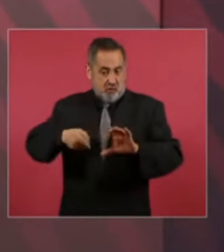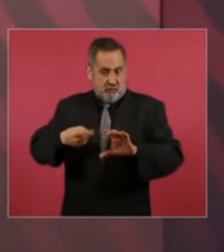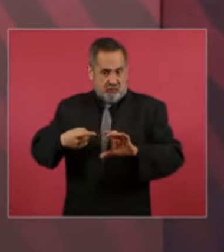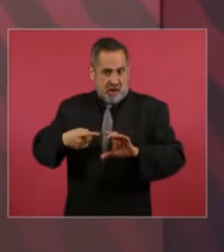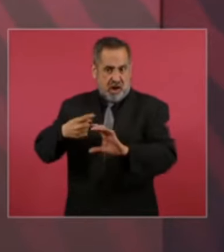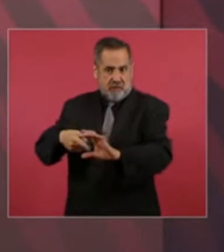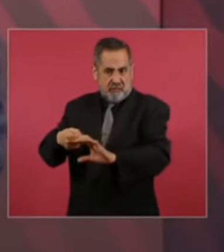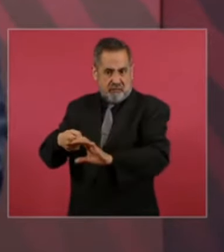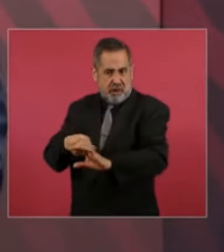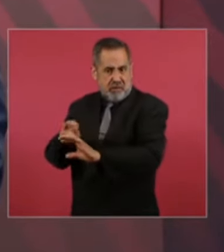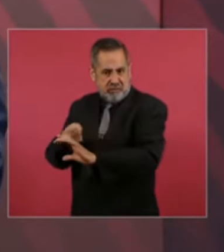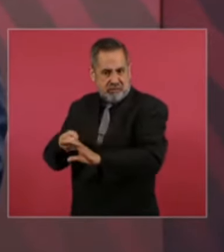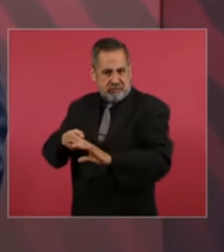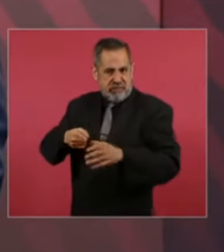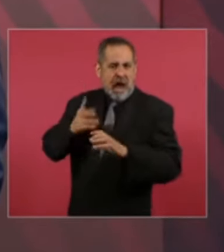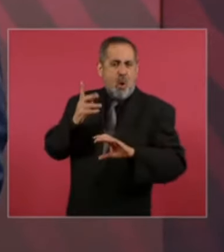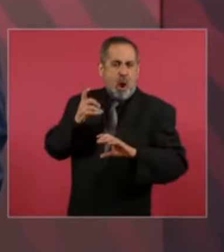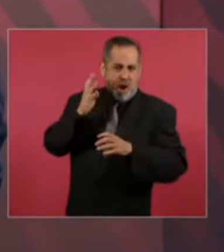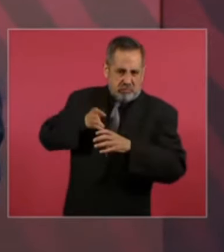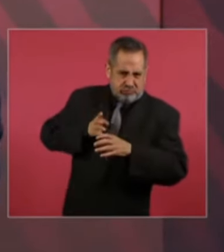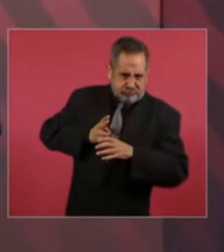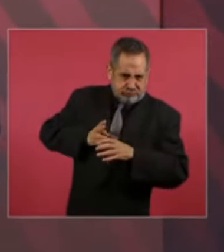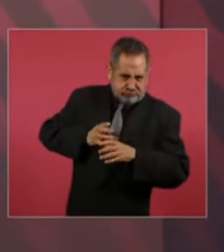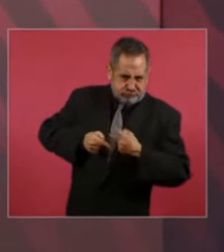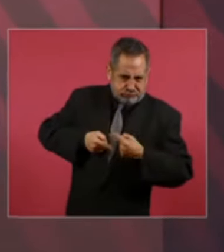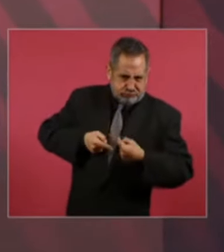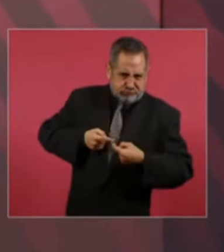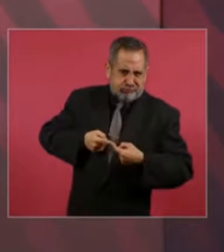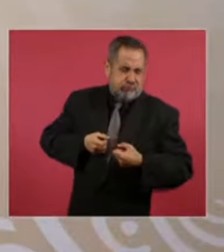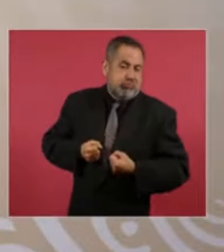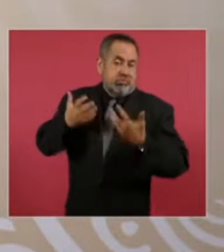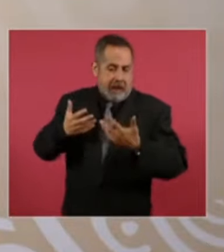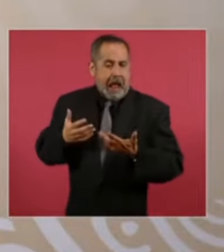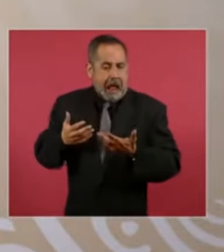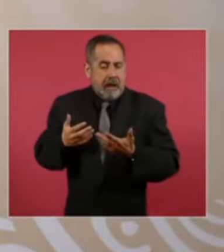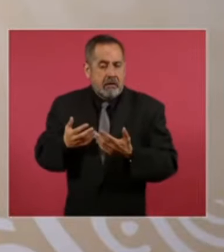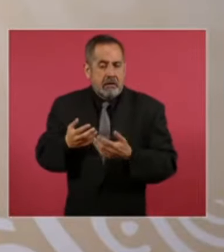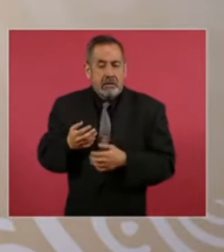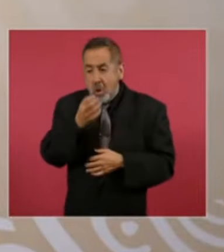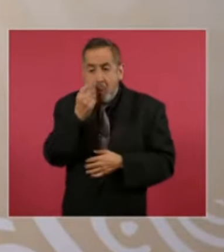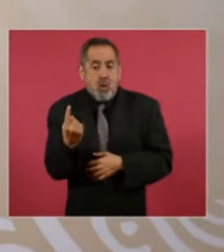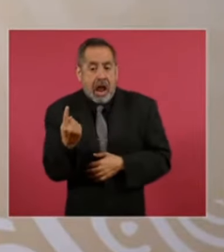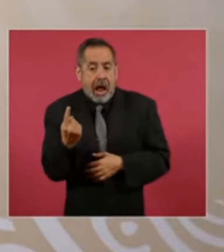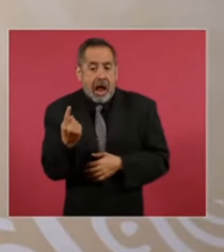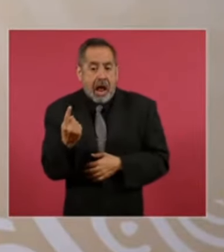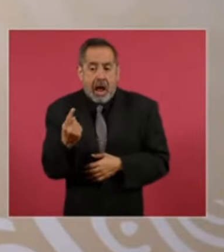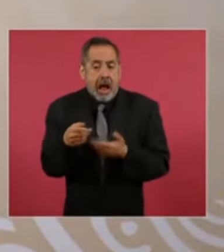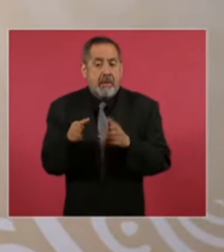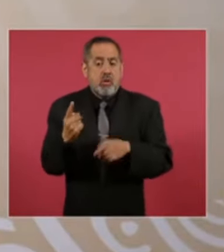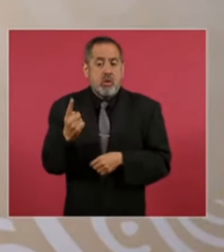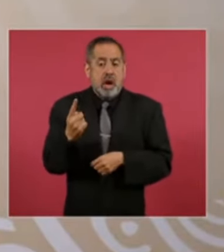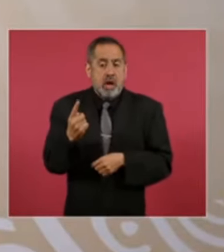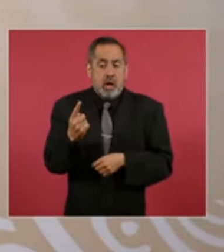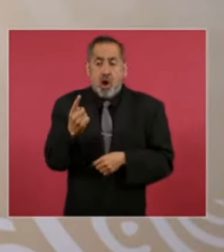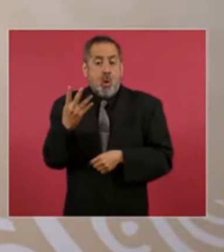para que se logren las dos terceras partes de las dos cámaras y así poder reformar la